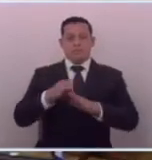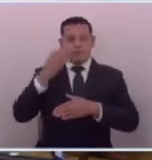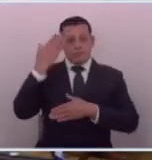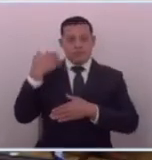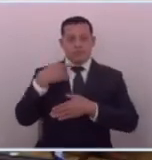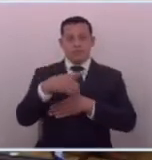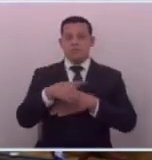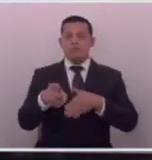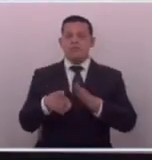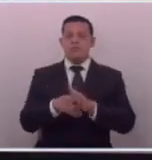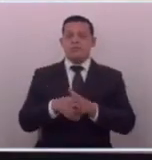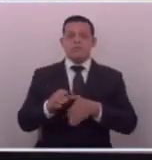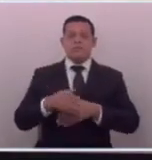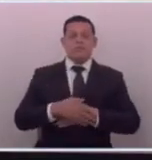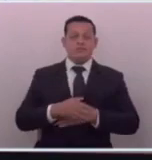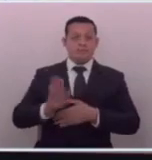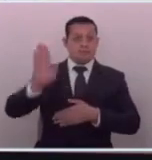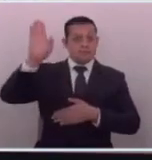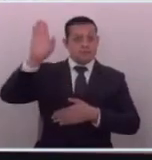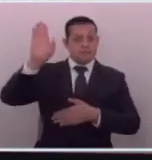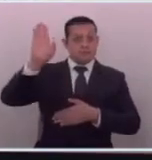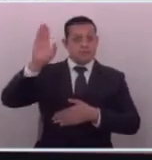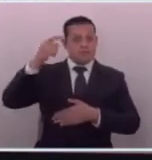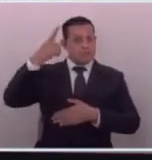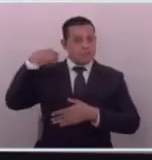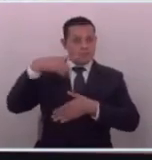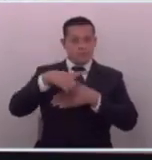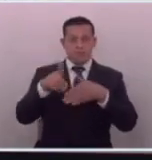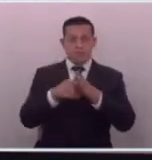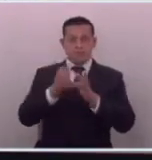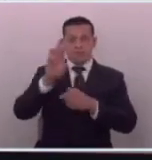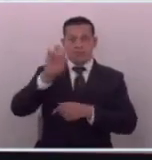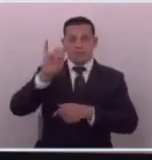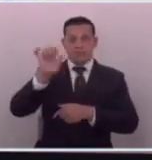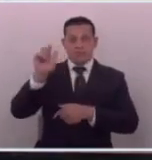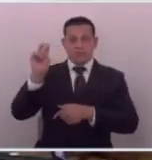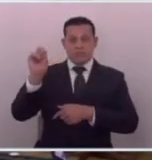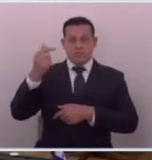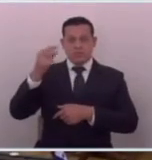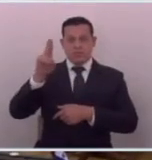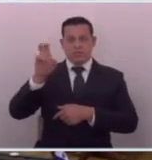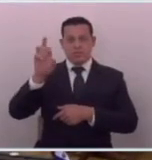diputada tiene la palabra el diputado cristian que varas